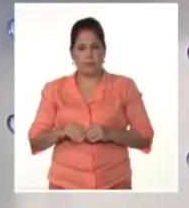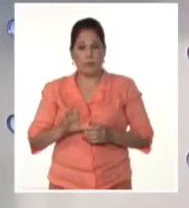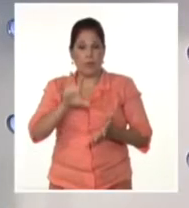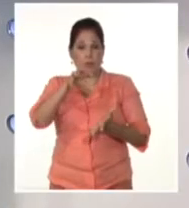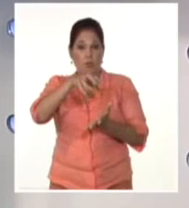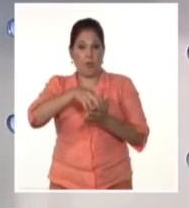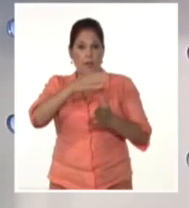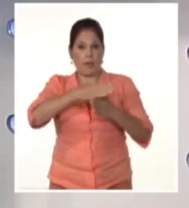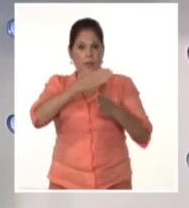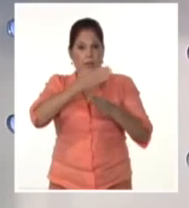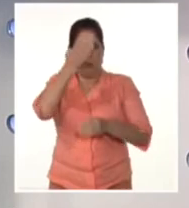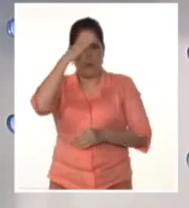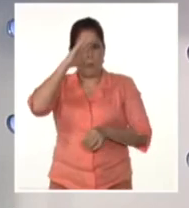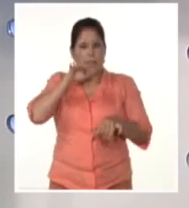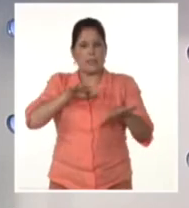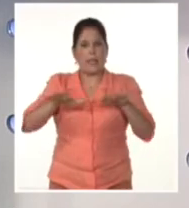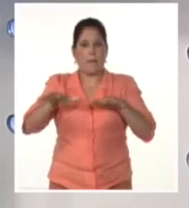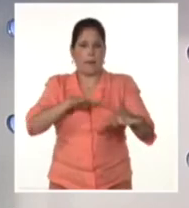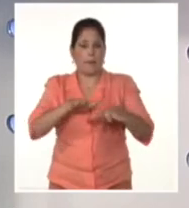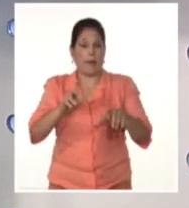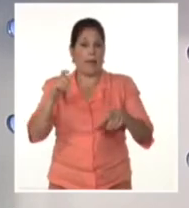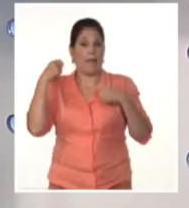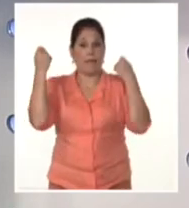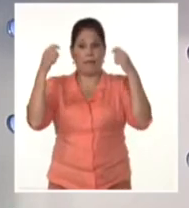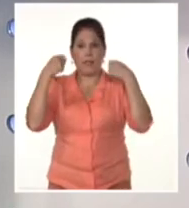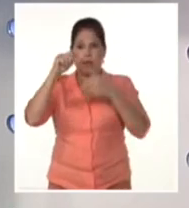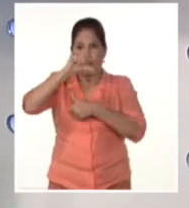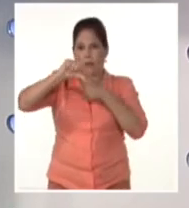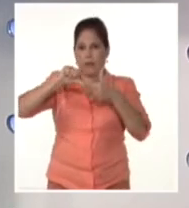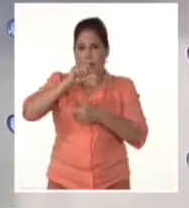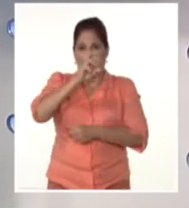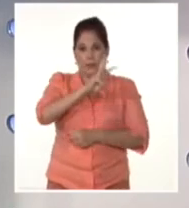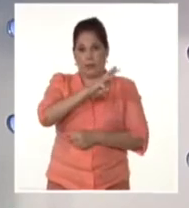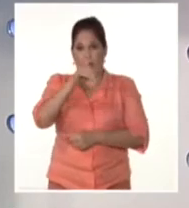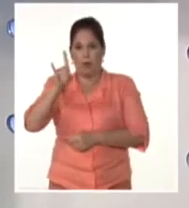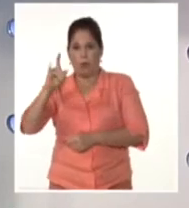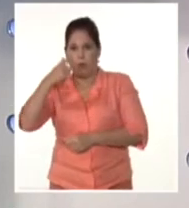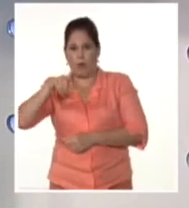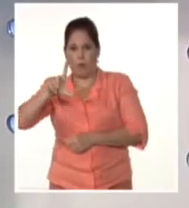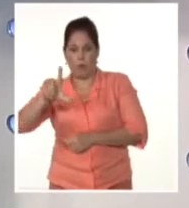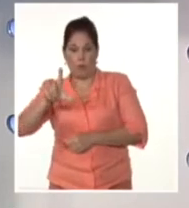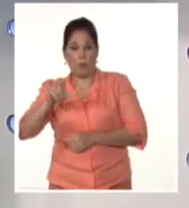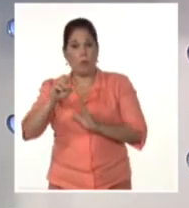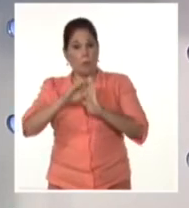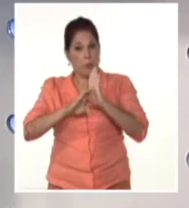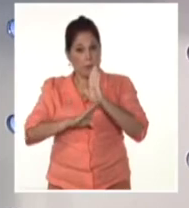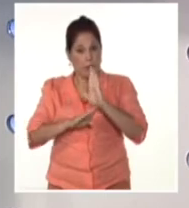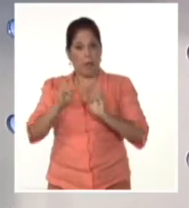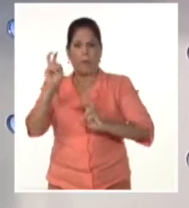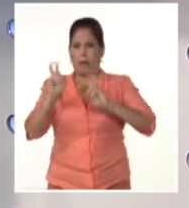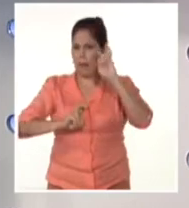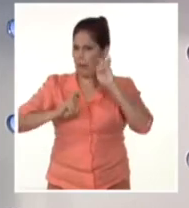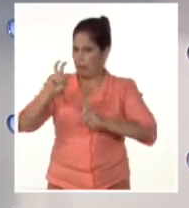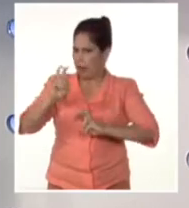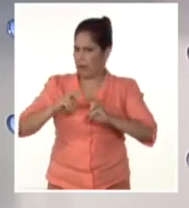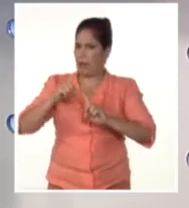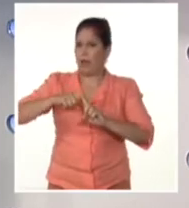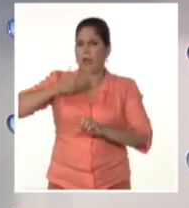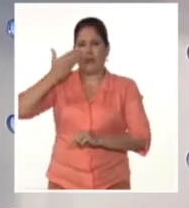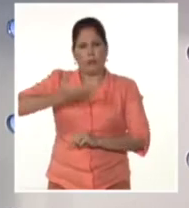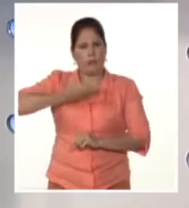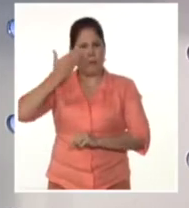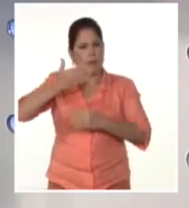de Santiago de Cuba se alista para recibir el Festival del Caribe del 3 a 9 de julio. El programa incluye talleres, espacios teóricos,